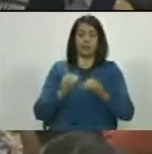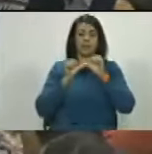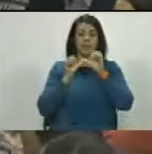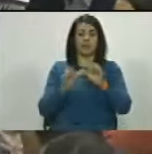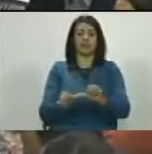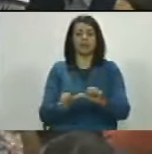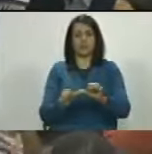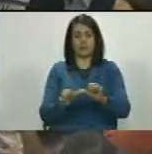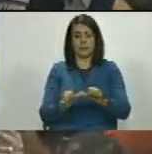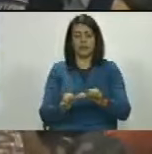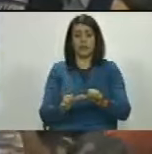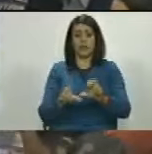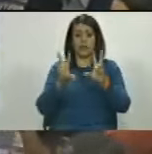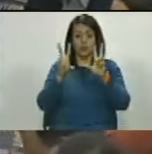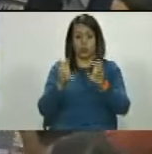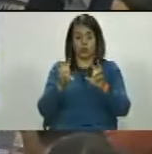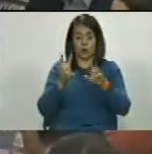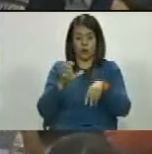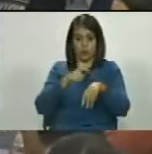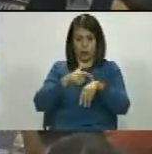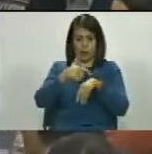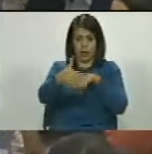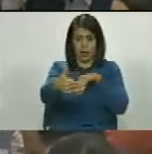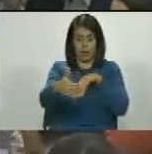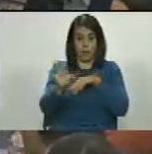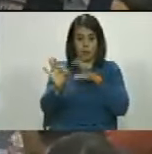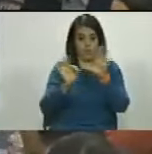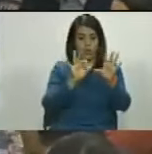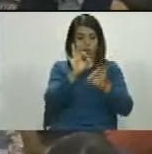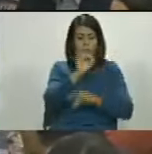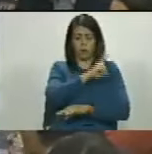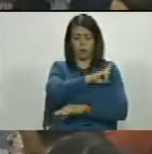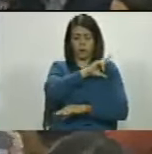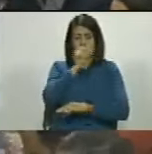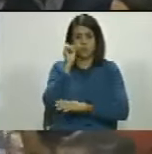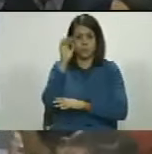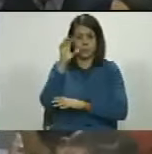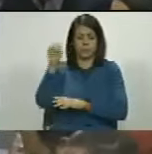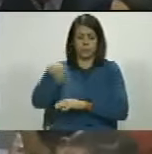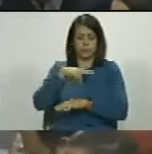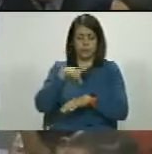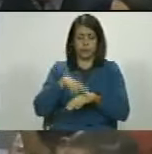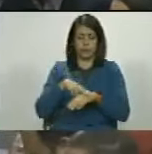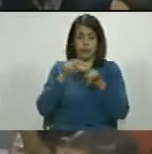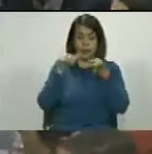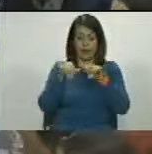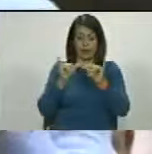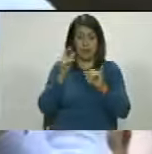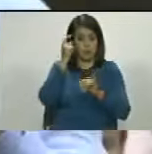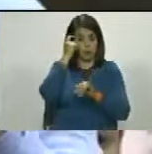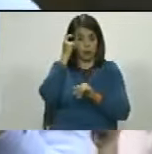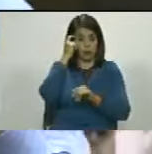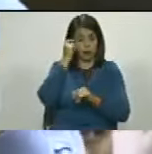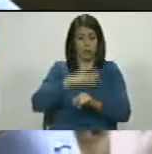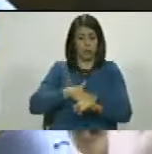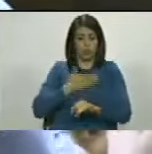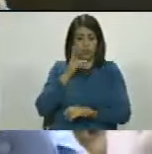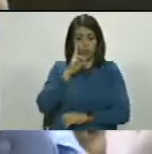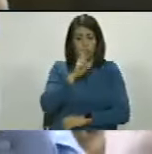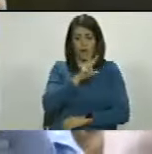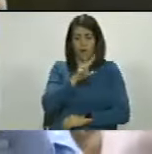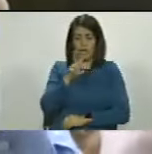instalarse y constituirse el periodo de sesiones y escoger directiva de la Asamblea Nacional, Bueno, ese mismo día pudimos